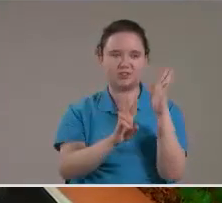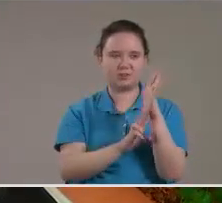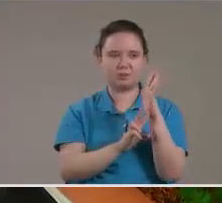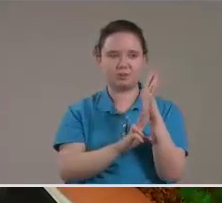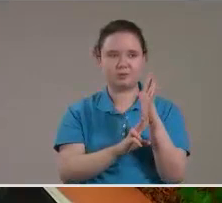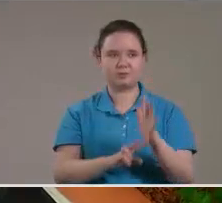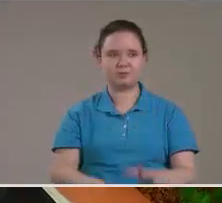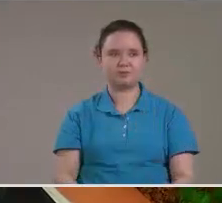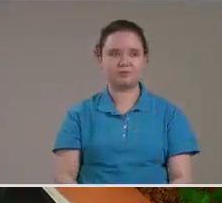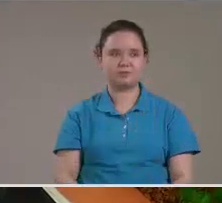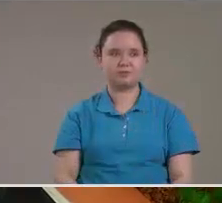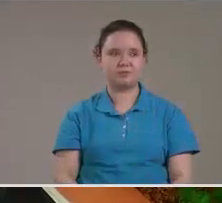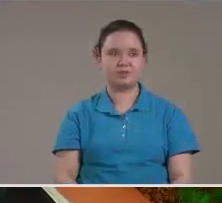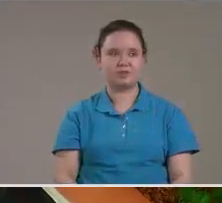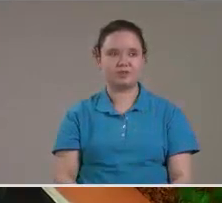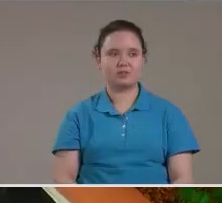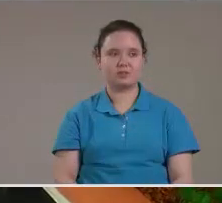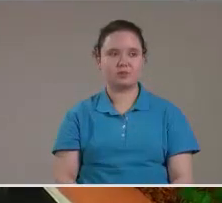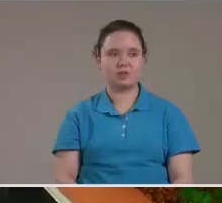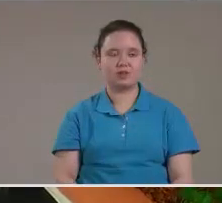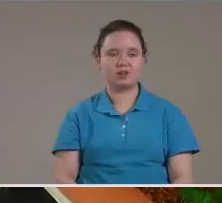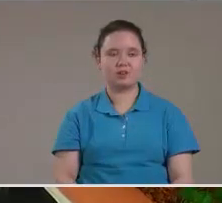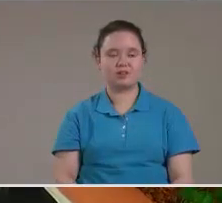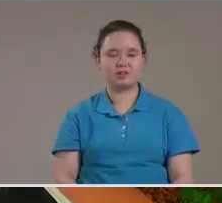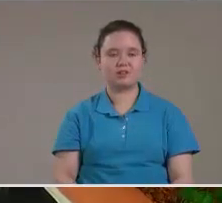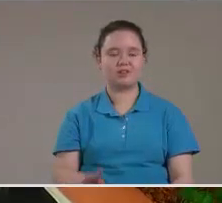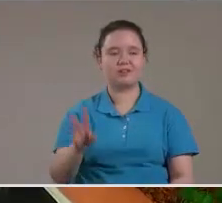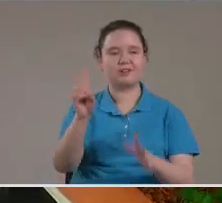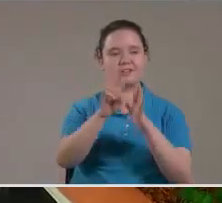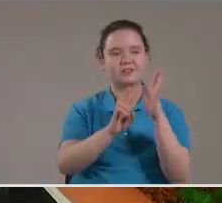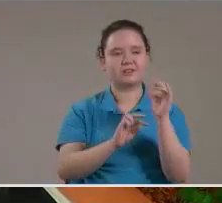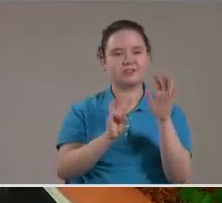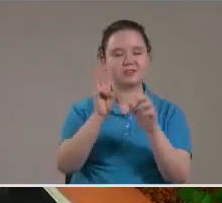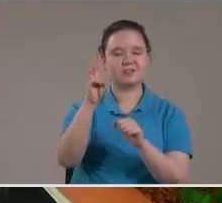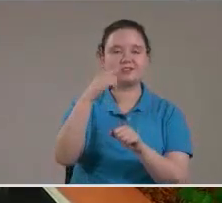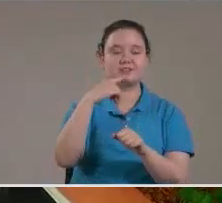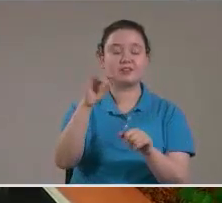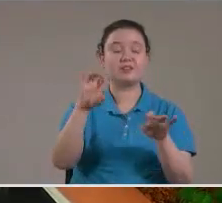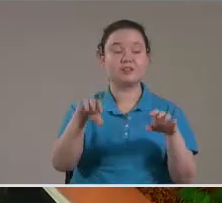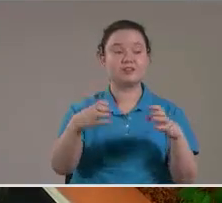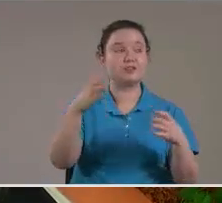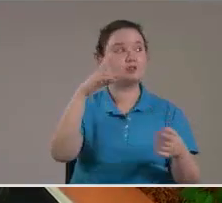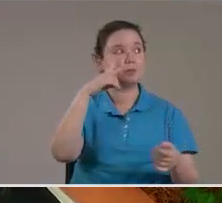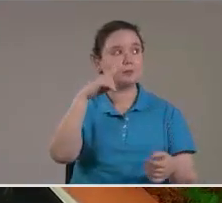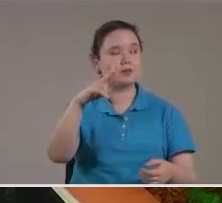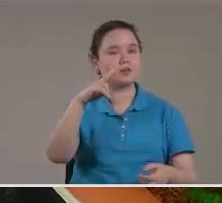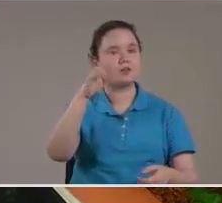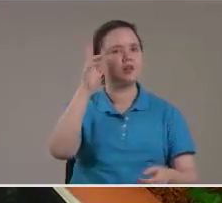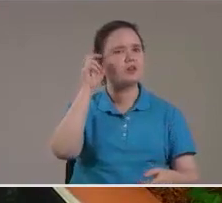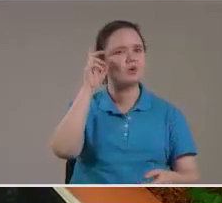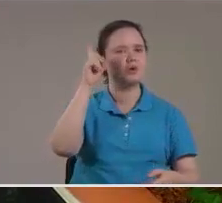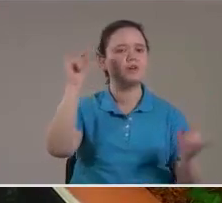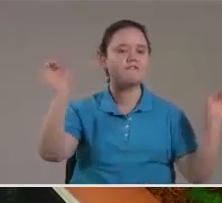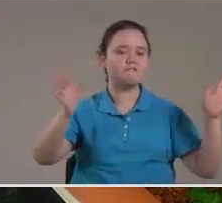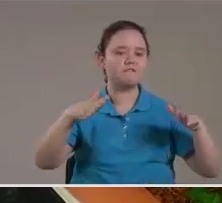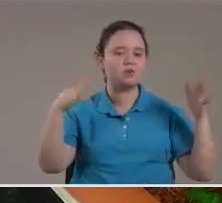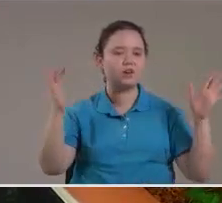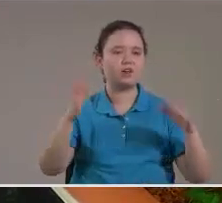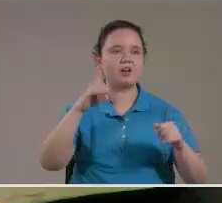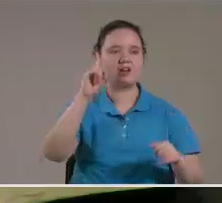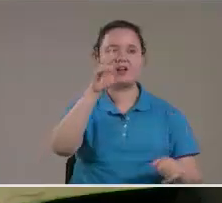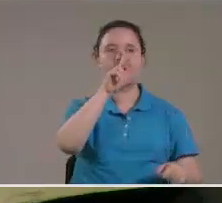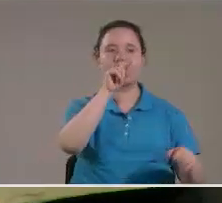Las Américas Lo traduce Adecuadamente Verso 13 Dice Entonces Mire Y oí volar A un